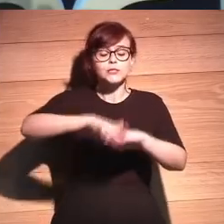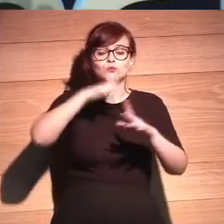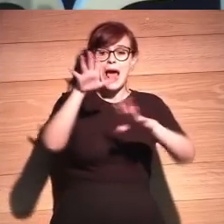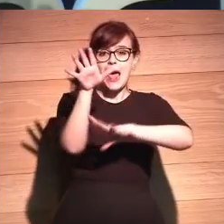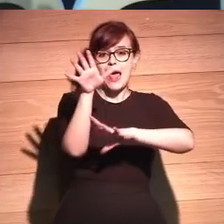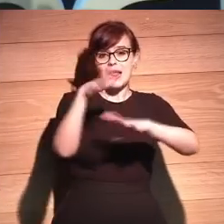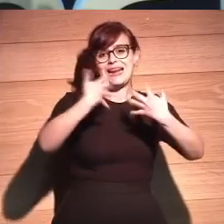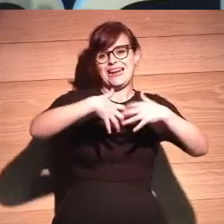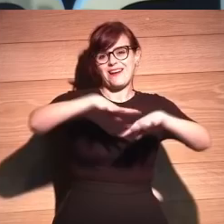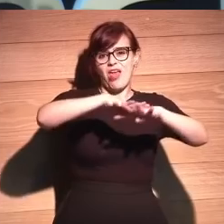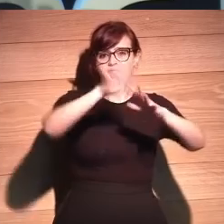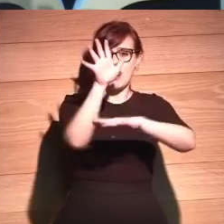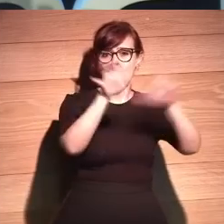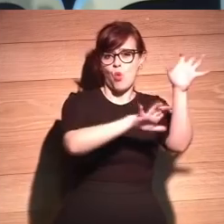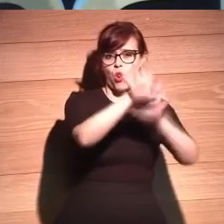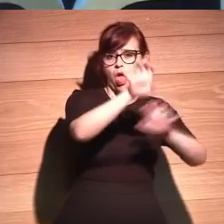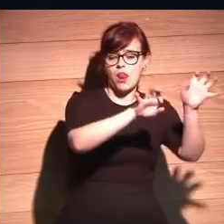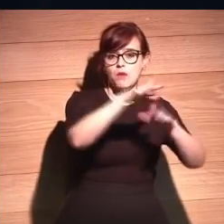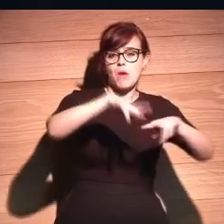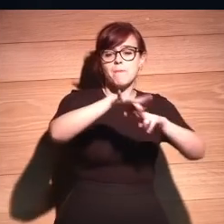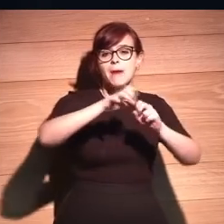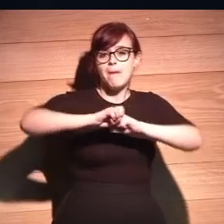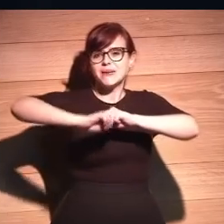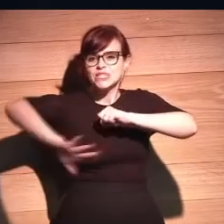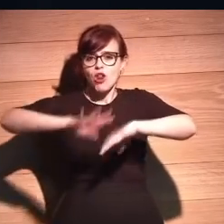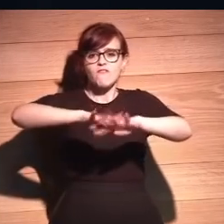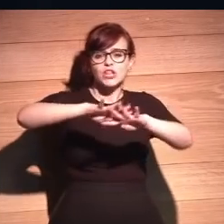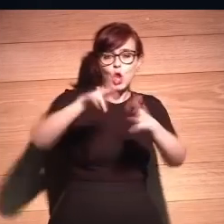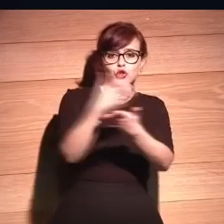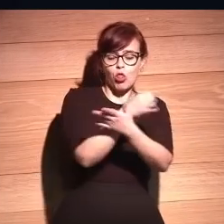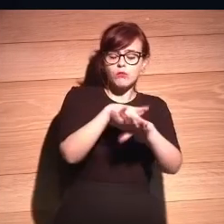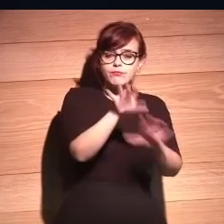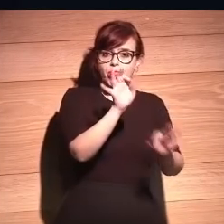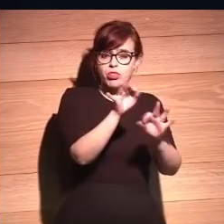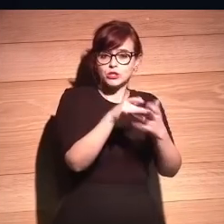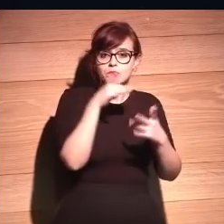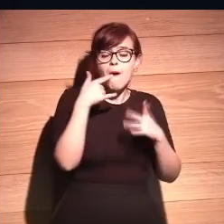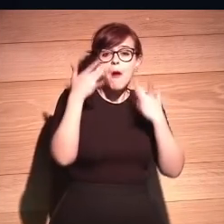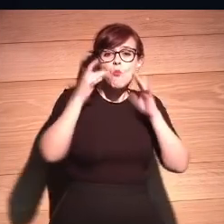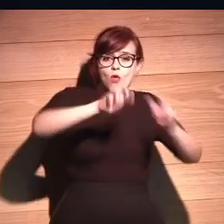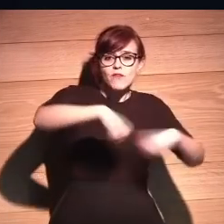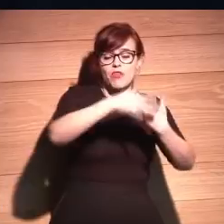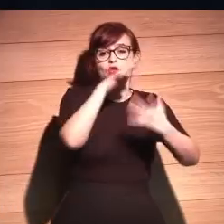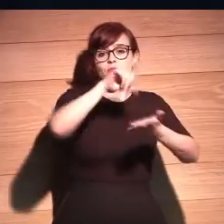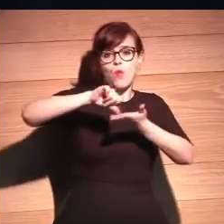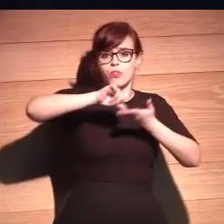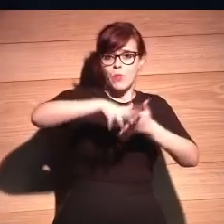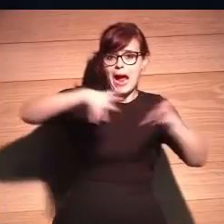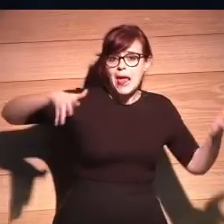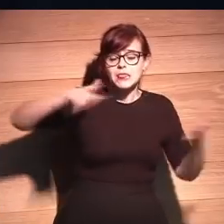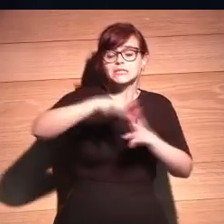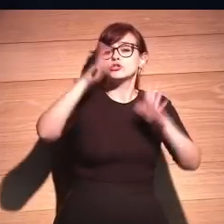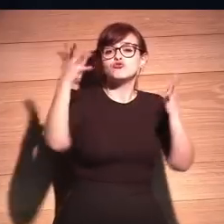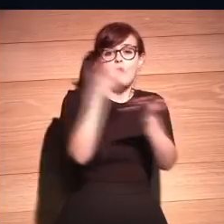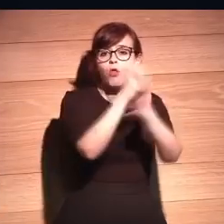neuronal que ha sido entrenada para establecer cómo se hacen las presiones, los filtros, cómo se hace todo. La purificación del agua de una gran ciudad, pues ya es un